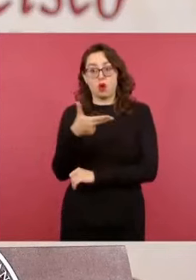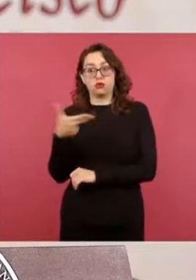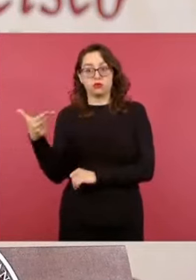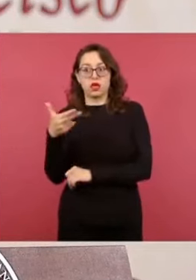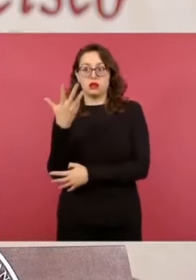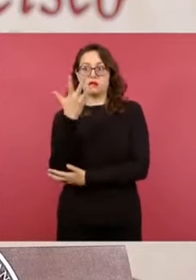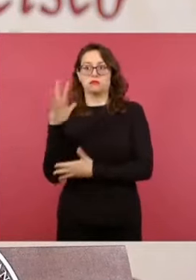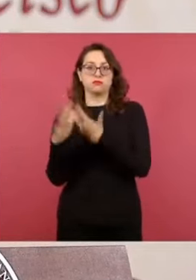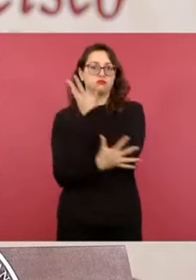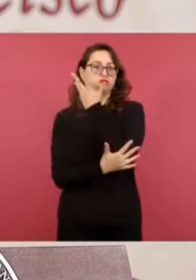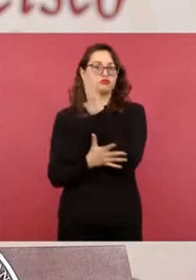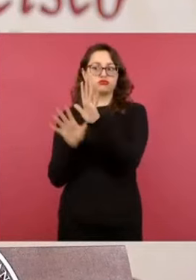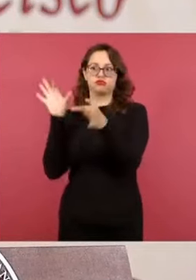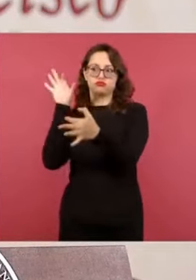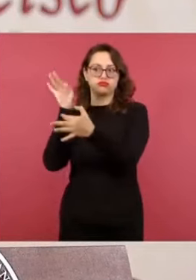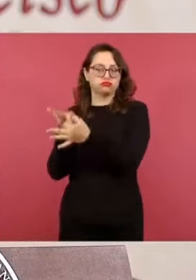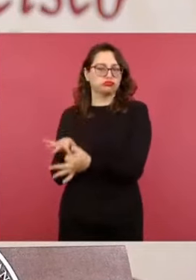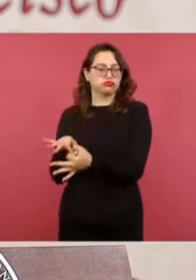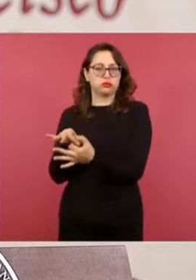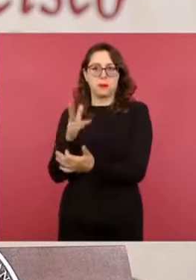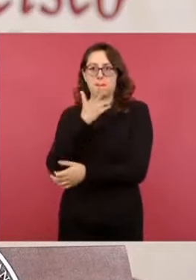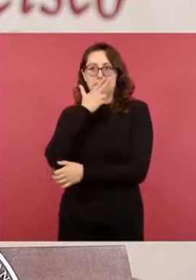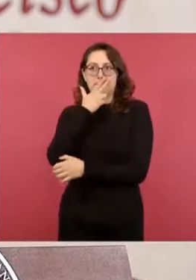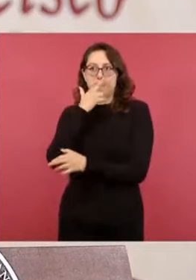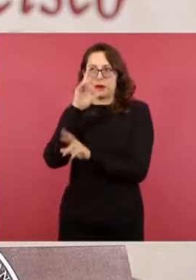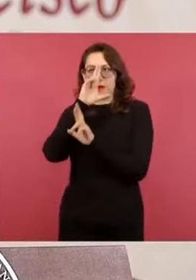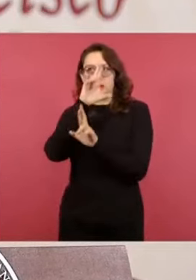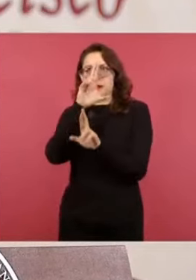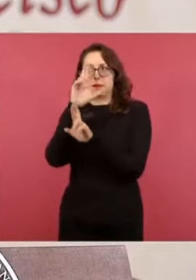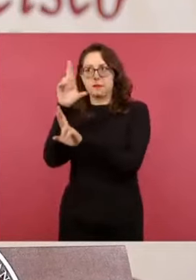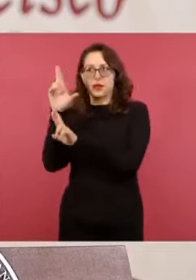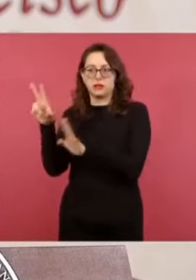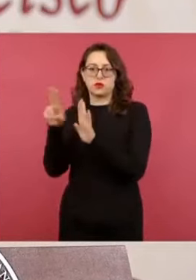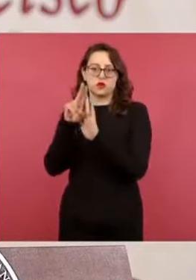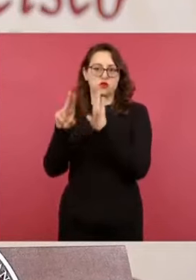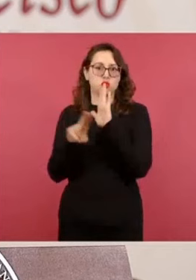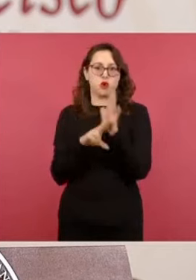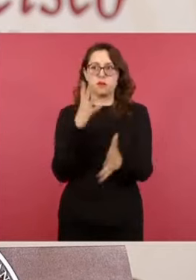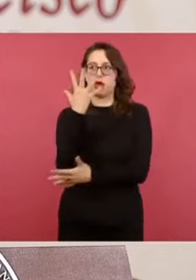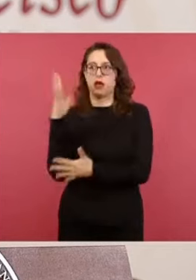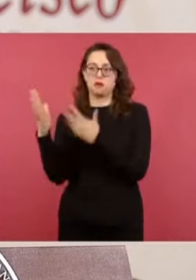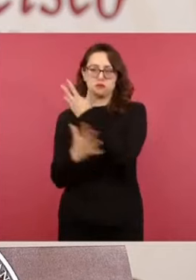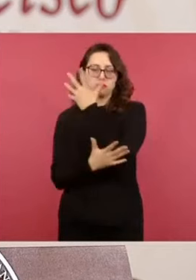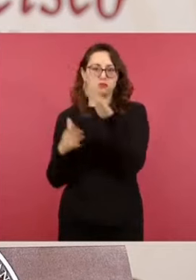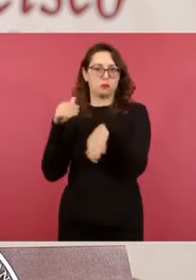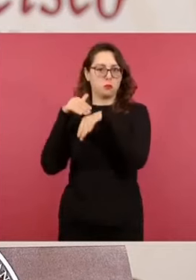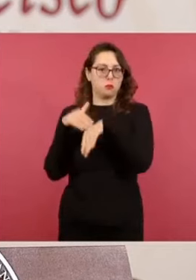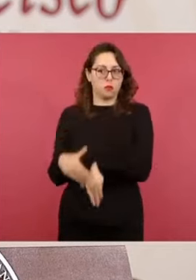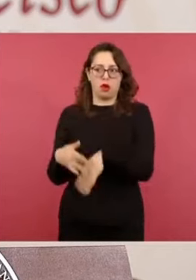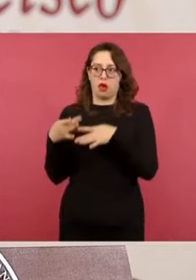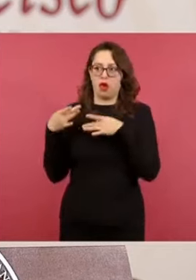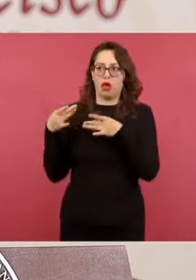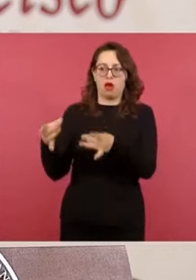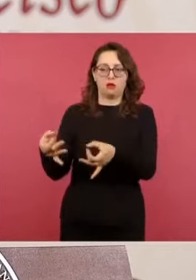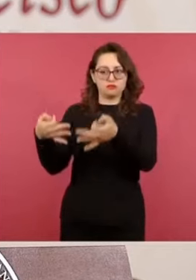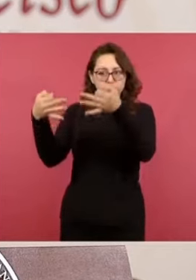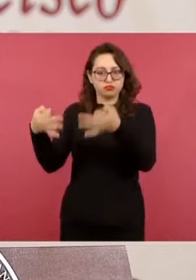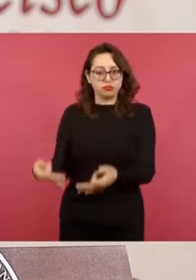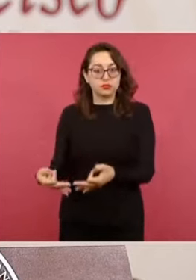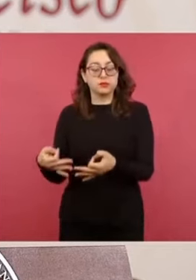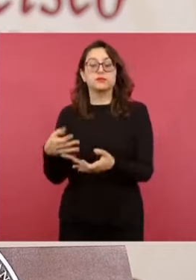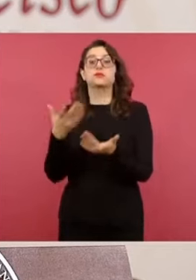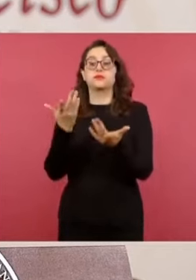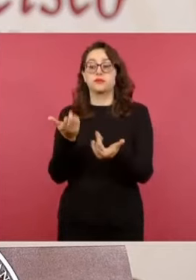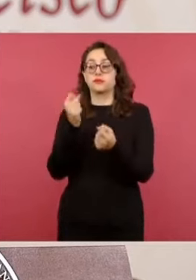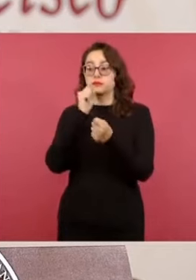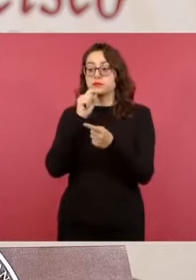materializa bajo altos estándares de calidad, considerando su apego a la normatividad ambiental. Asimismo, se materializan actividades de reforestación